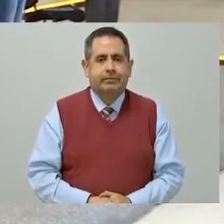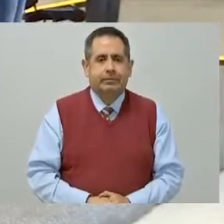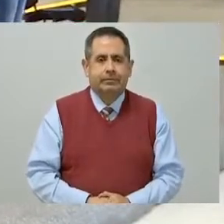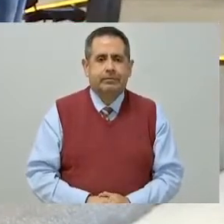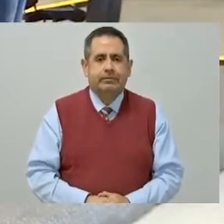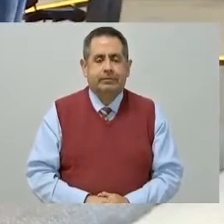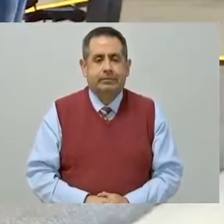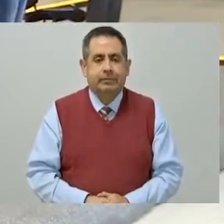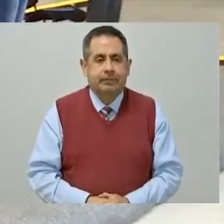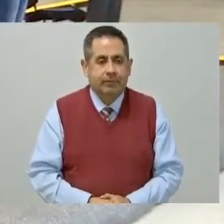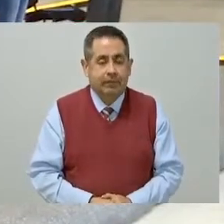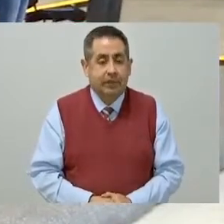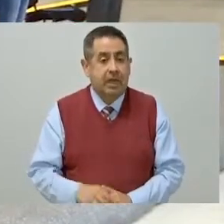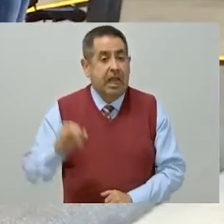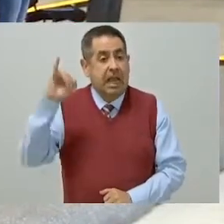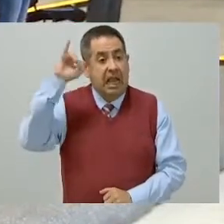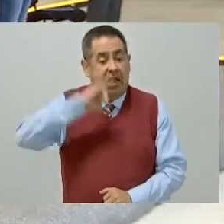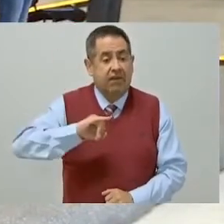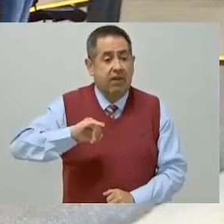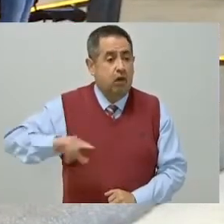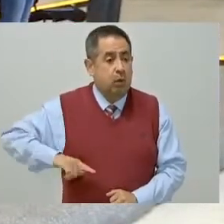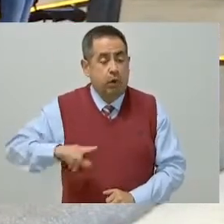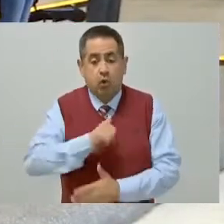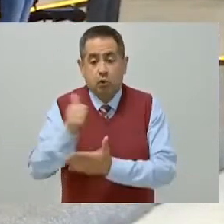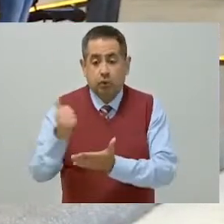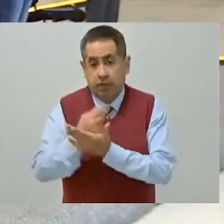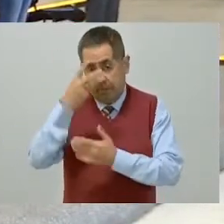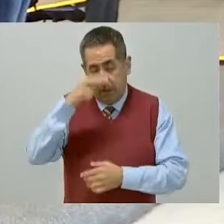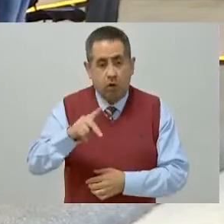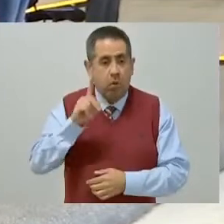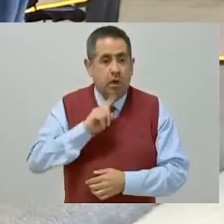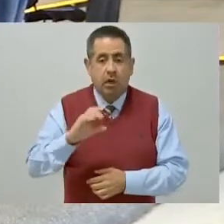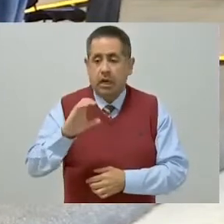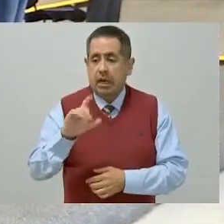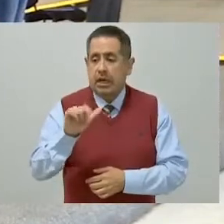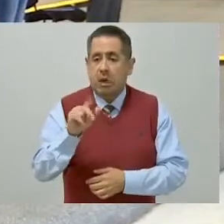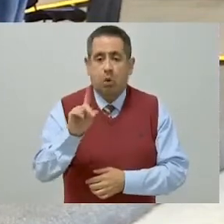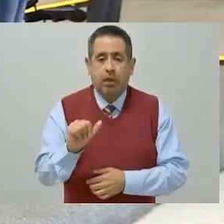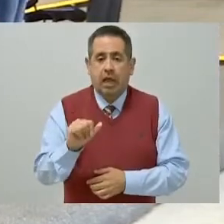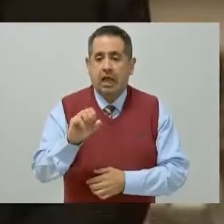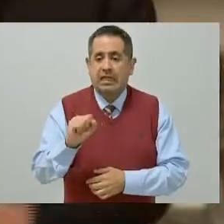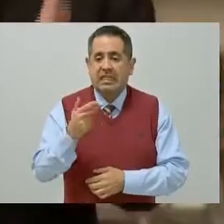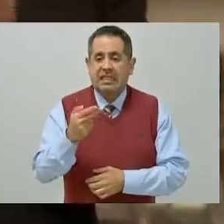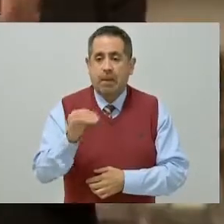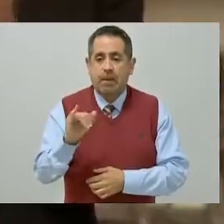La Jefa de Gobierno de la Ciudad de México, Claudia Sheinbaum Pardo.